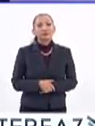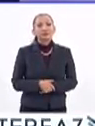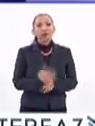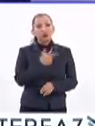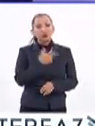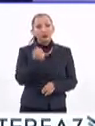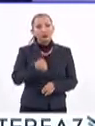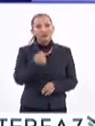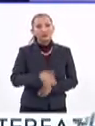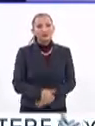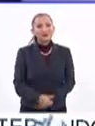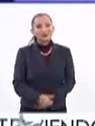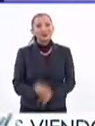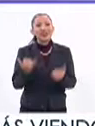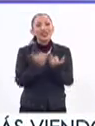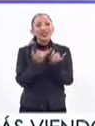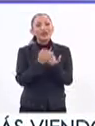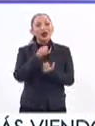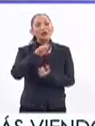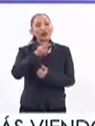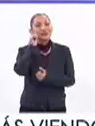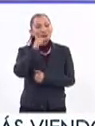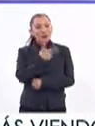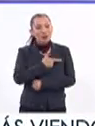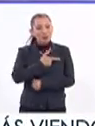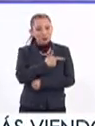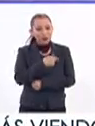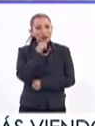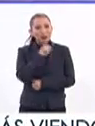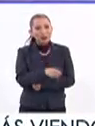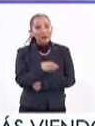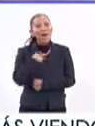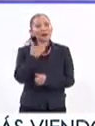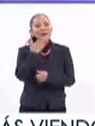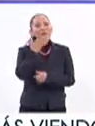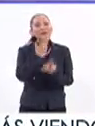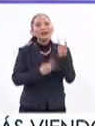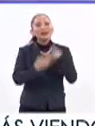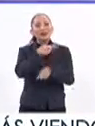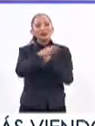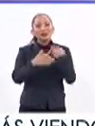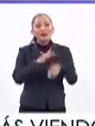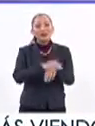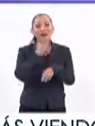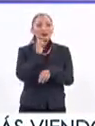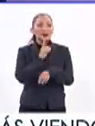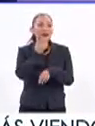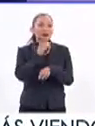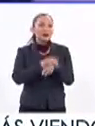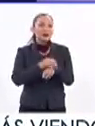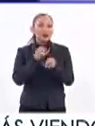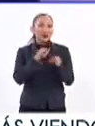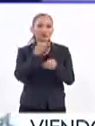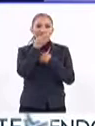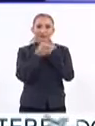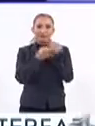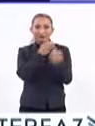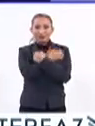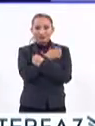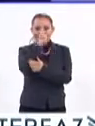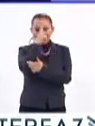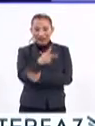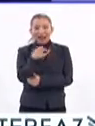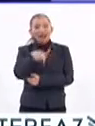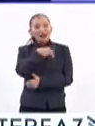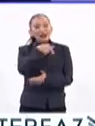¡Qué gusto saludarte! Igualmente, Omar. Siempre es un placer y sobre todo, darles la bienvenida a todos los amigos y amigas de la Agencia Informativa de Educación de México